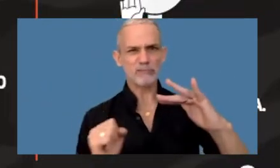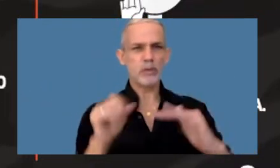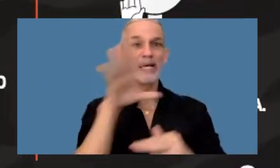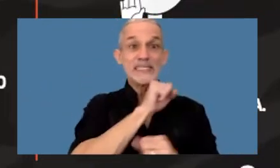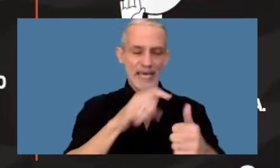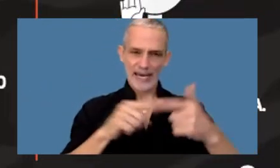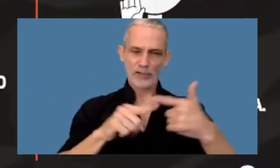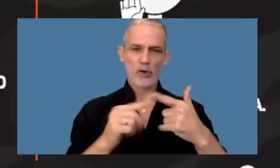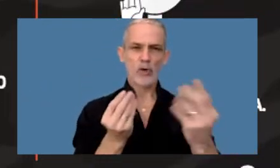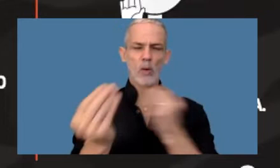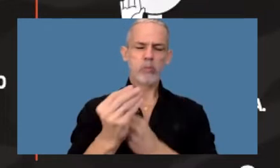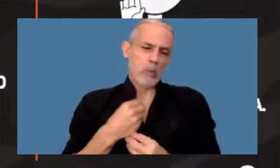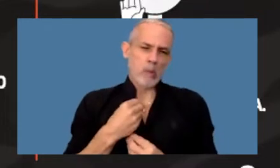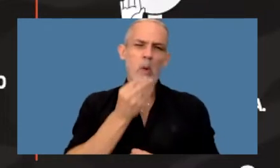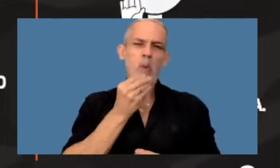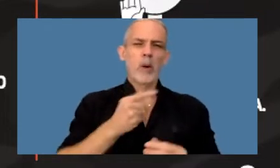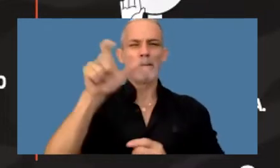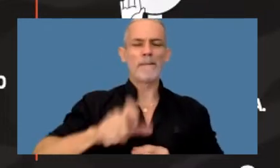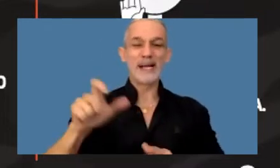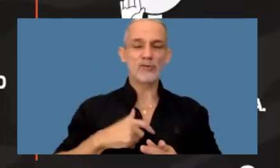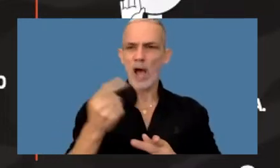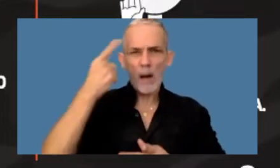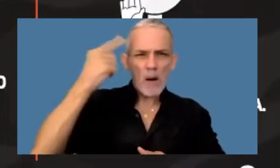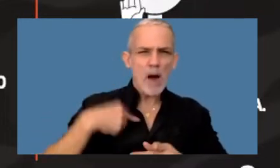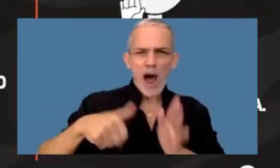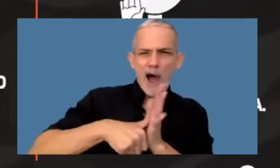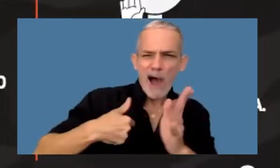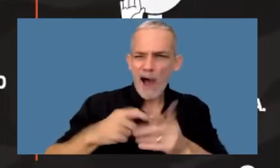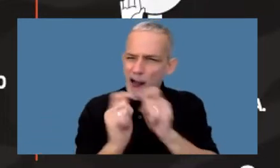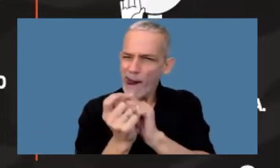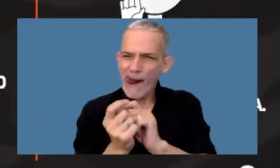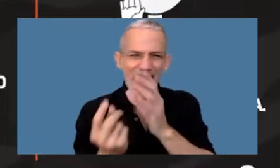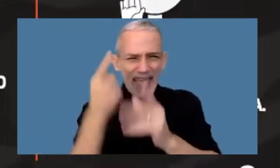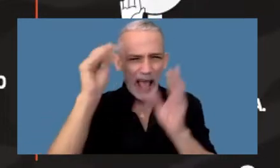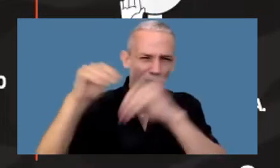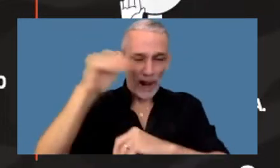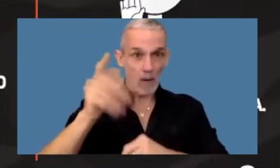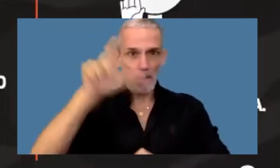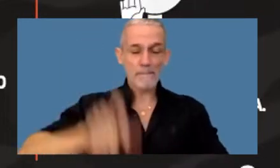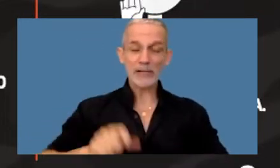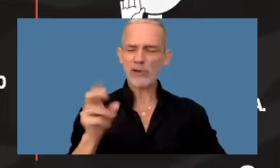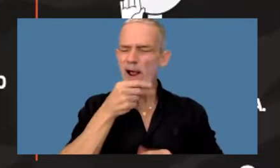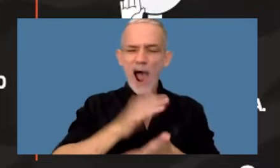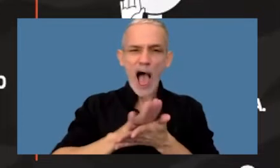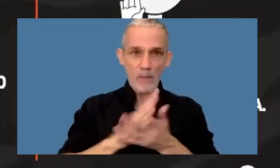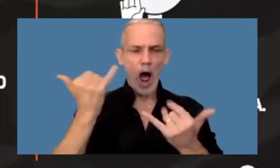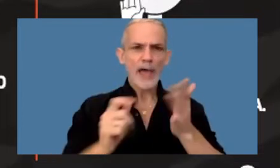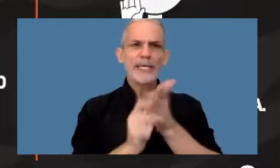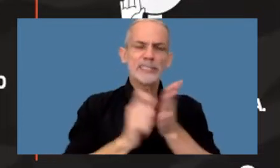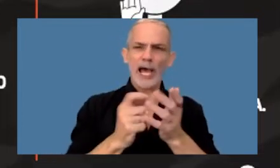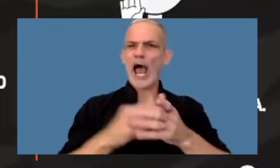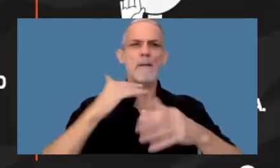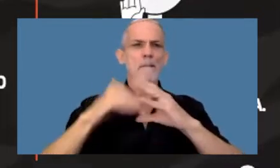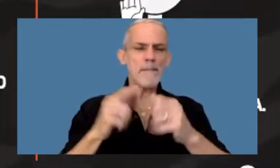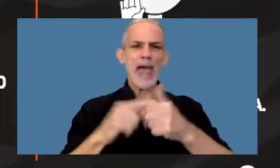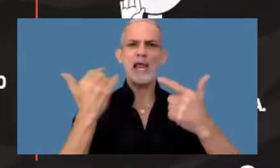suplantación de identidad y posibilidad de fabricar identidades sintéticas personas personas que no existen pero que tienen instagram mail